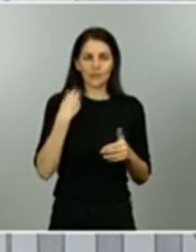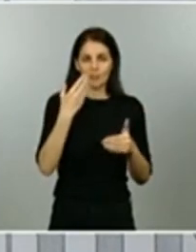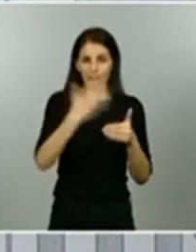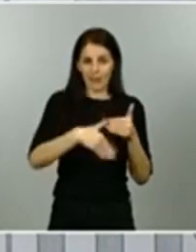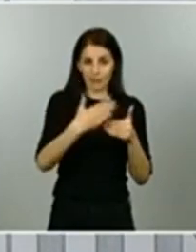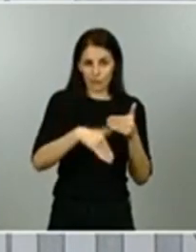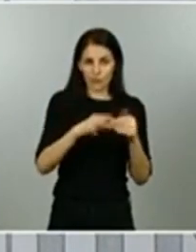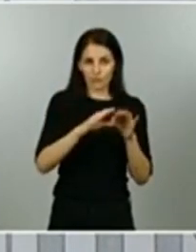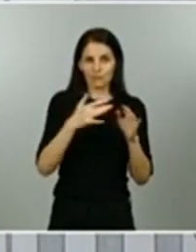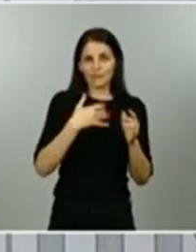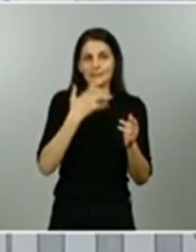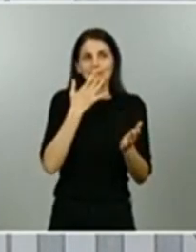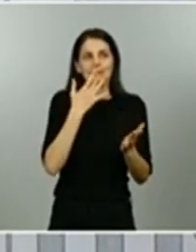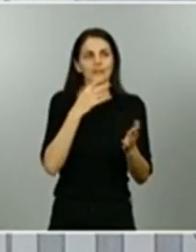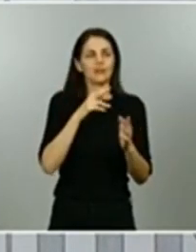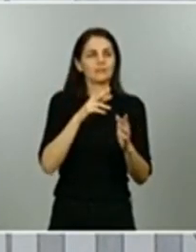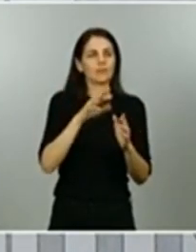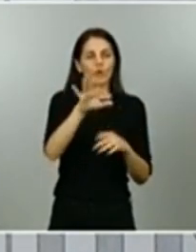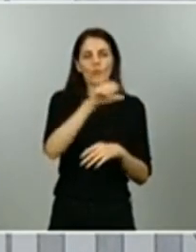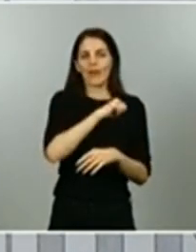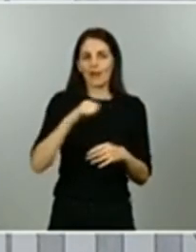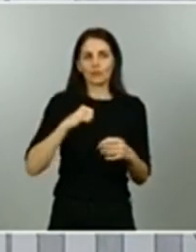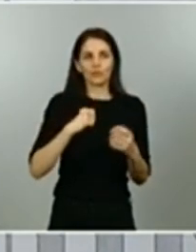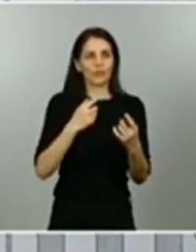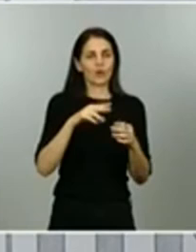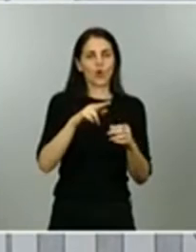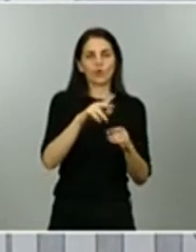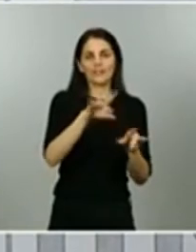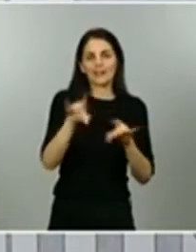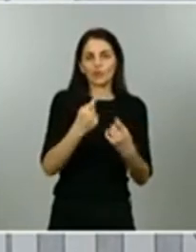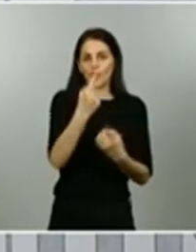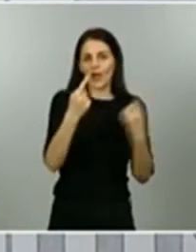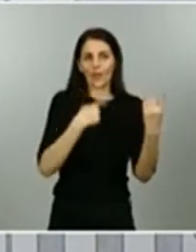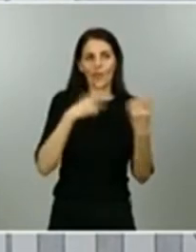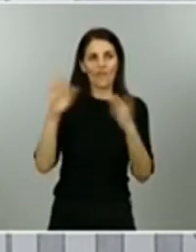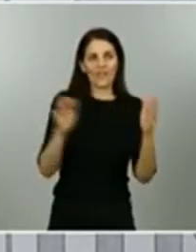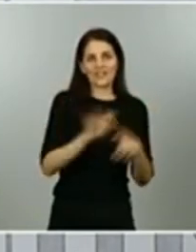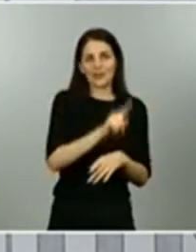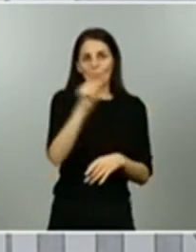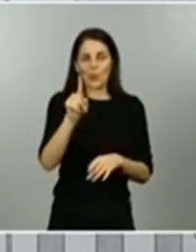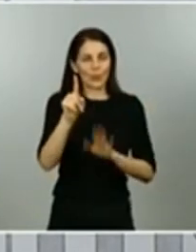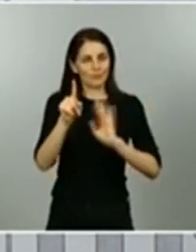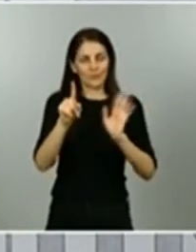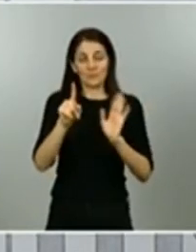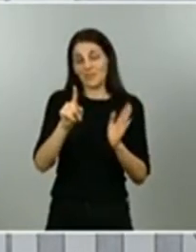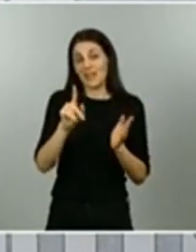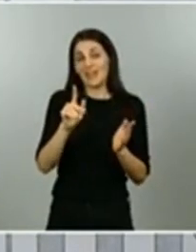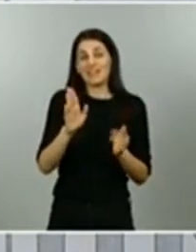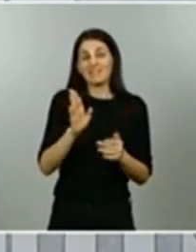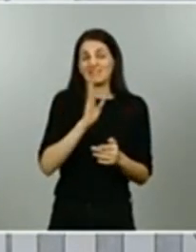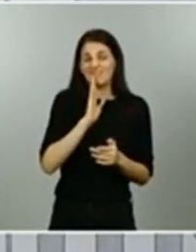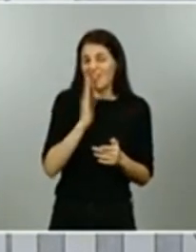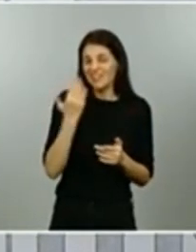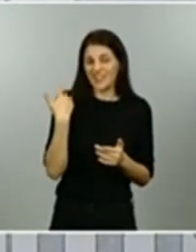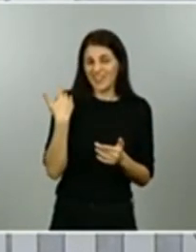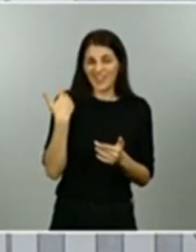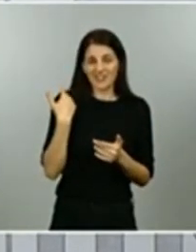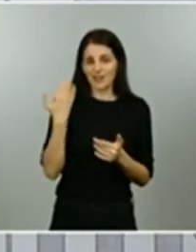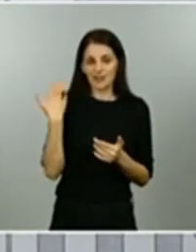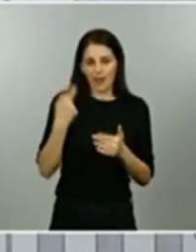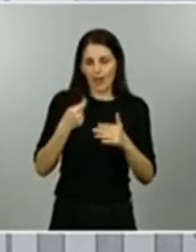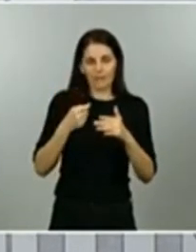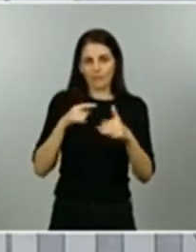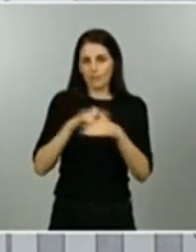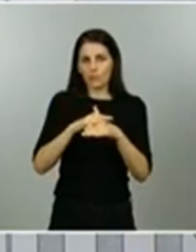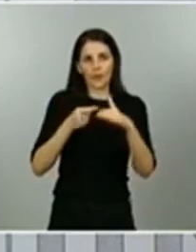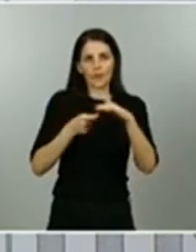progresado de fase ya lo he dicho antes no tienen que esperar quince días ni una semana el lunes mismo pueden hacer entrega de